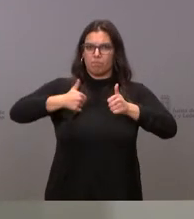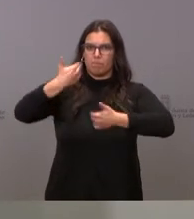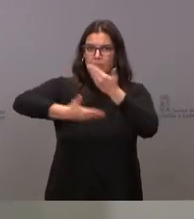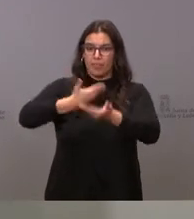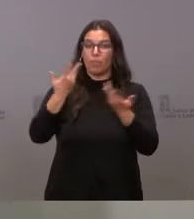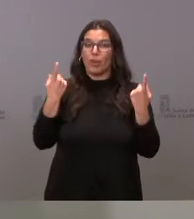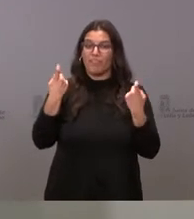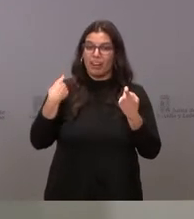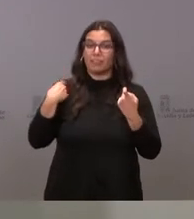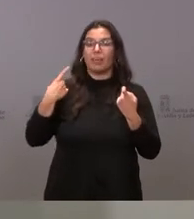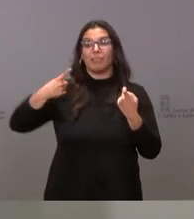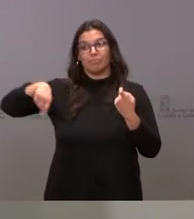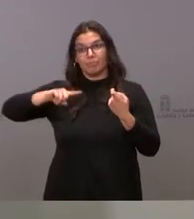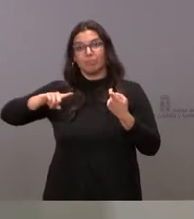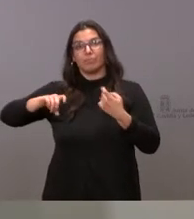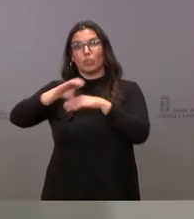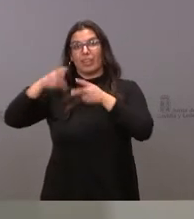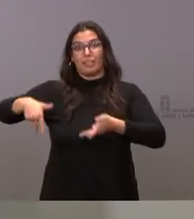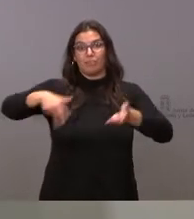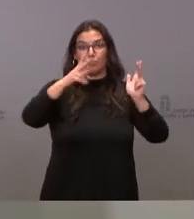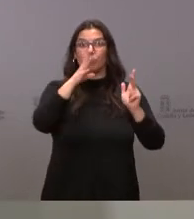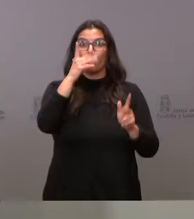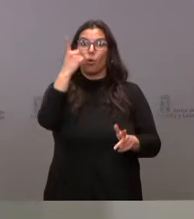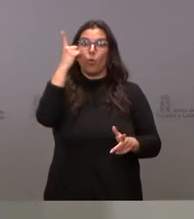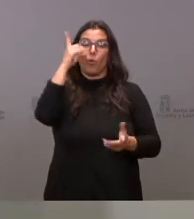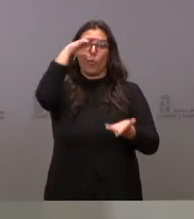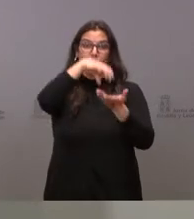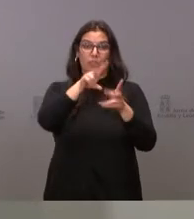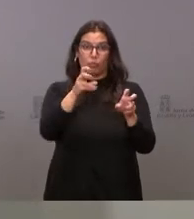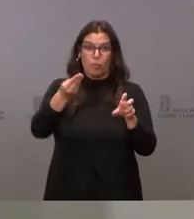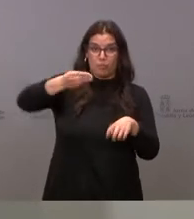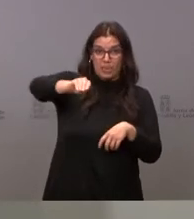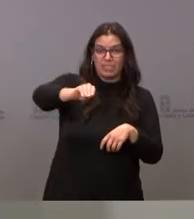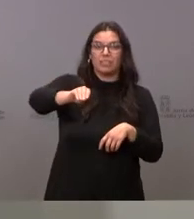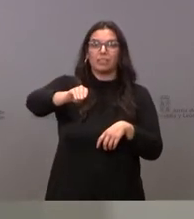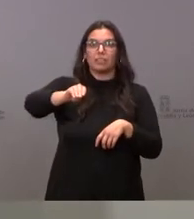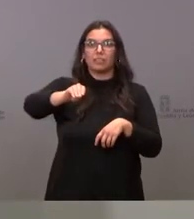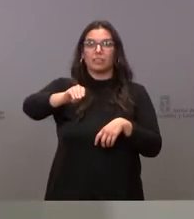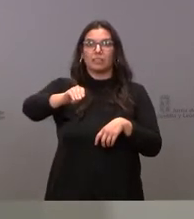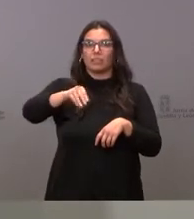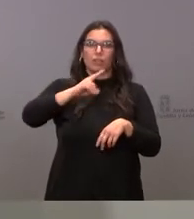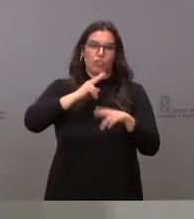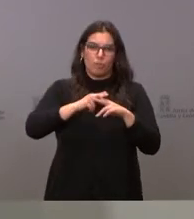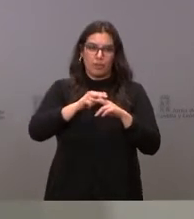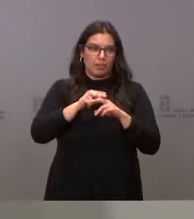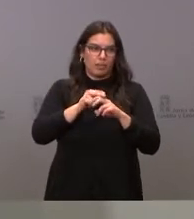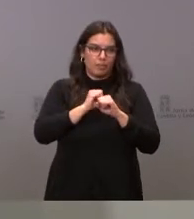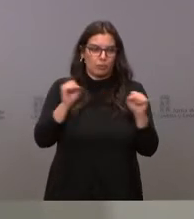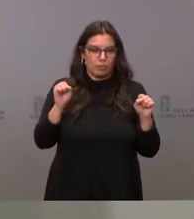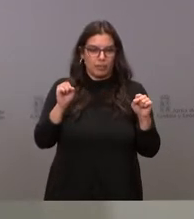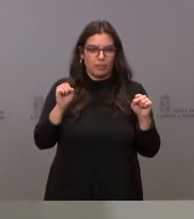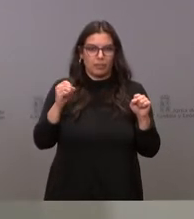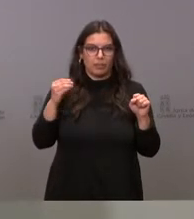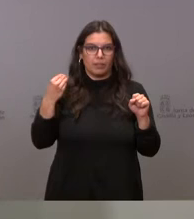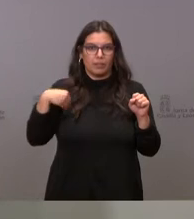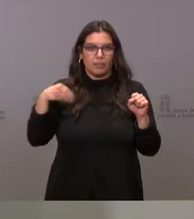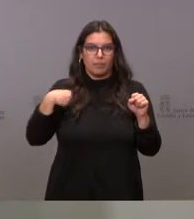requiere la autorización al incorporarse un nuevo centro que es, no se dé capaz de decir este nombre seguido, de Estonia, si